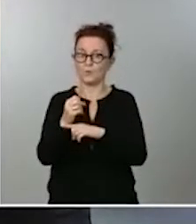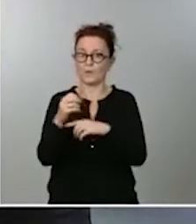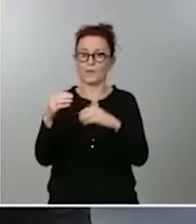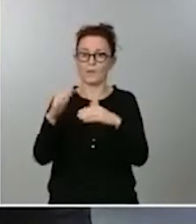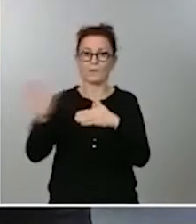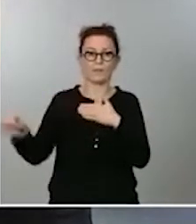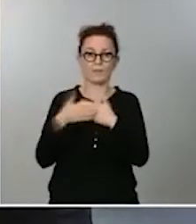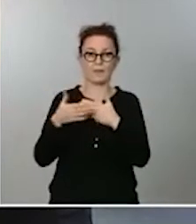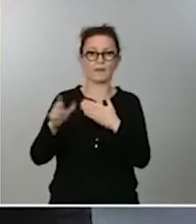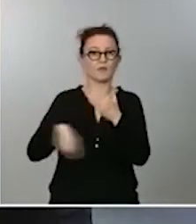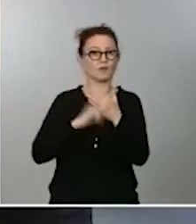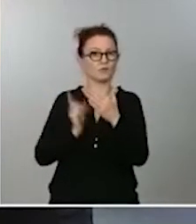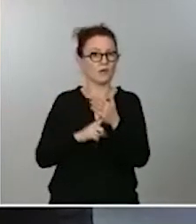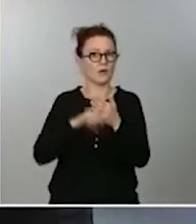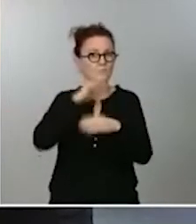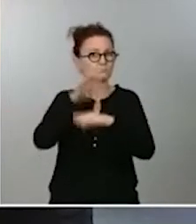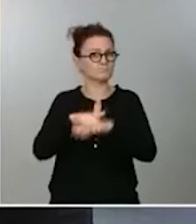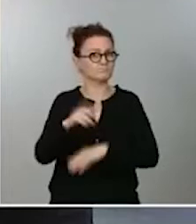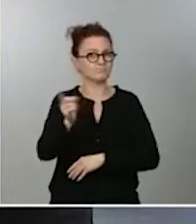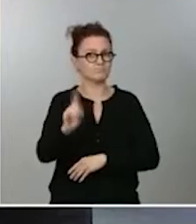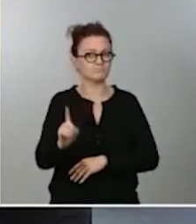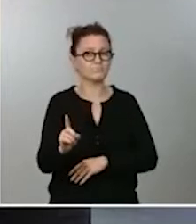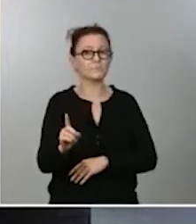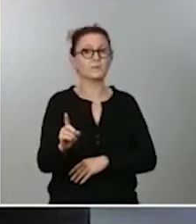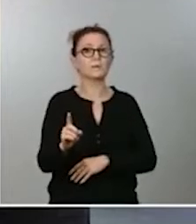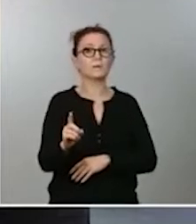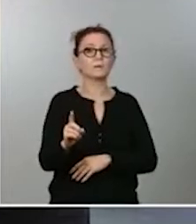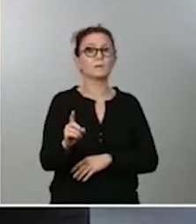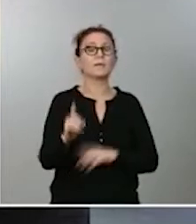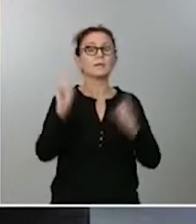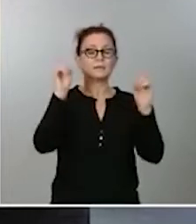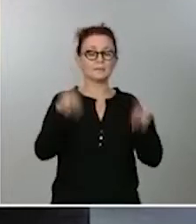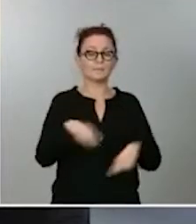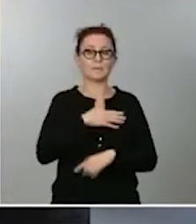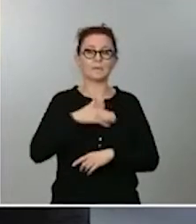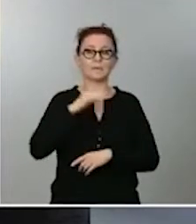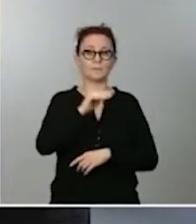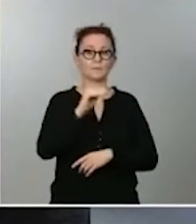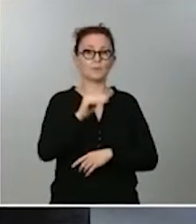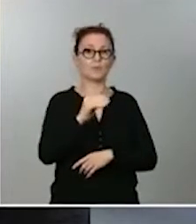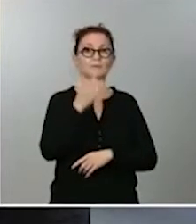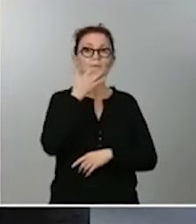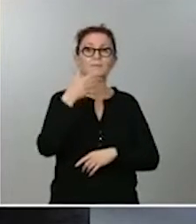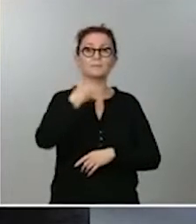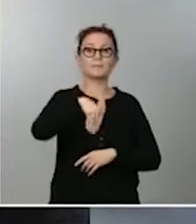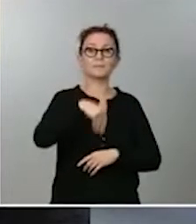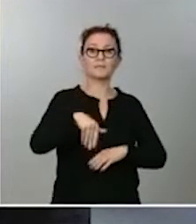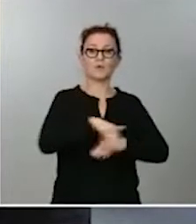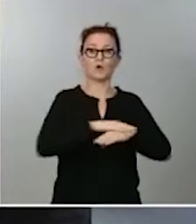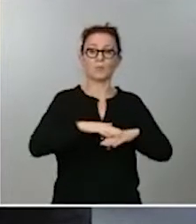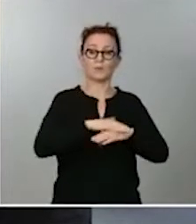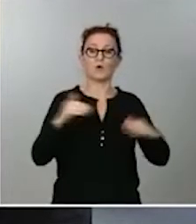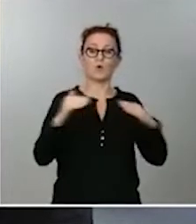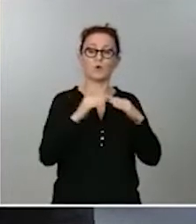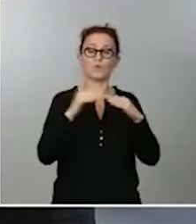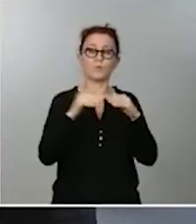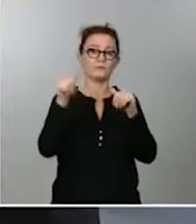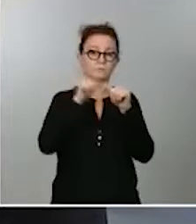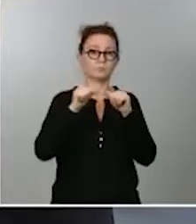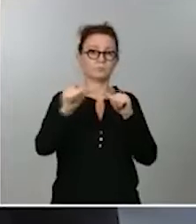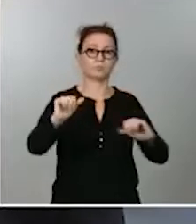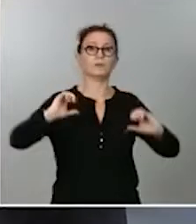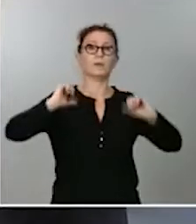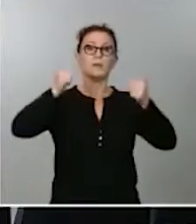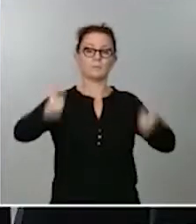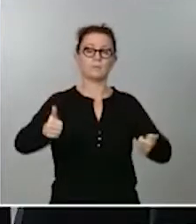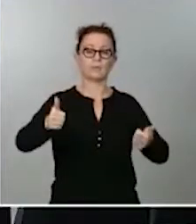les quería pedir también si tiene lógica, si creen que los ciudadanos entienden que el presidente del Gobierno a partir del jueves inicie una ronda